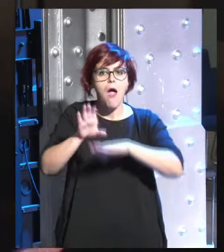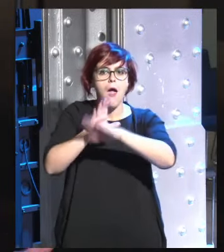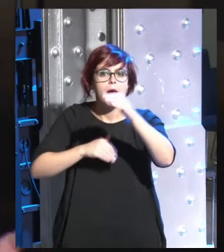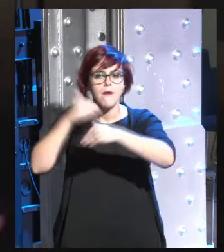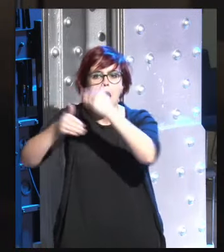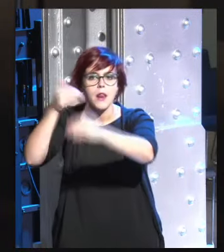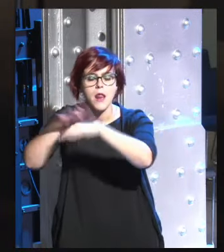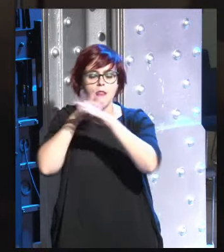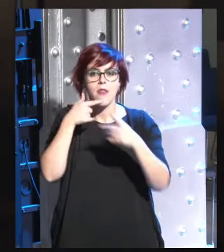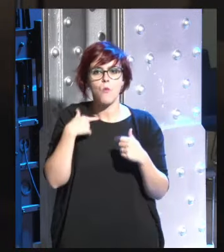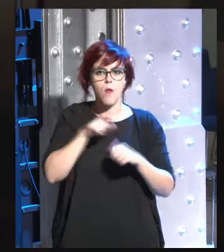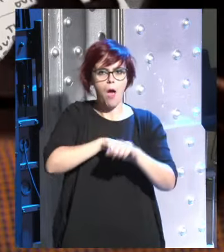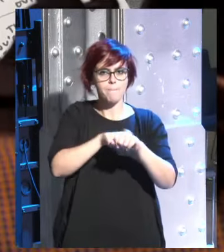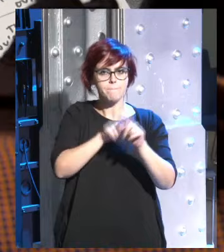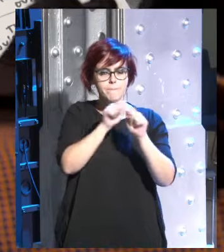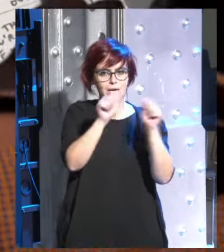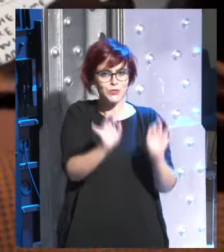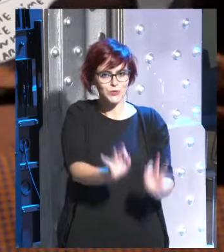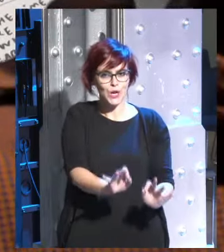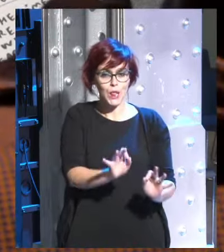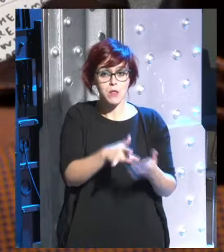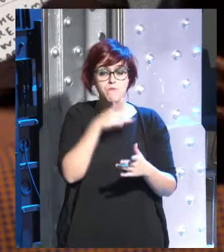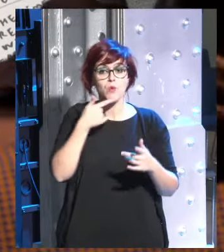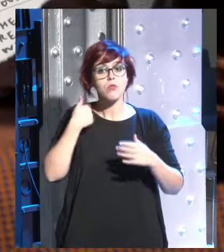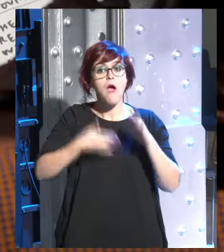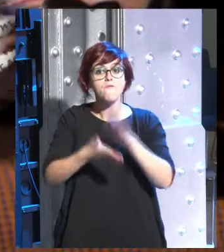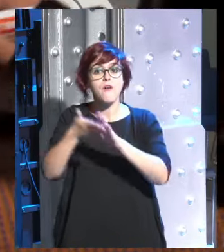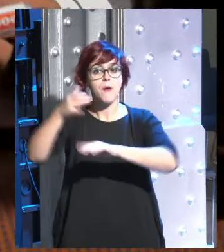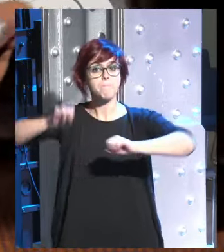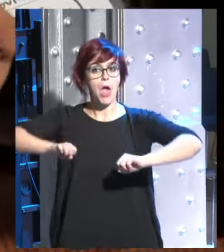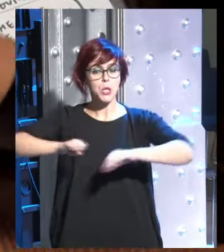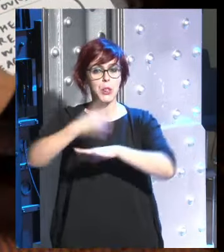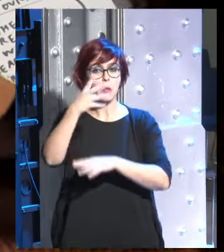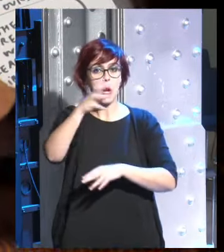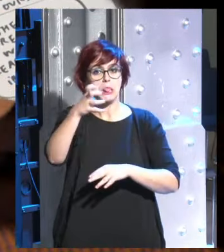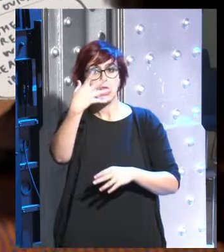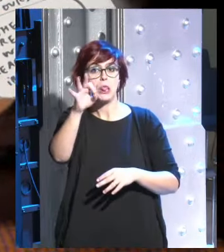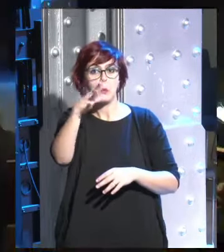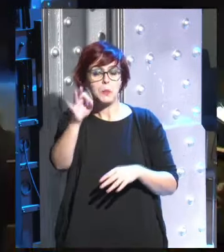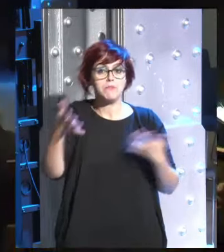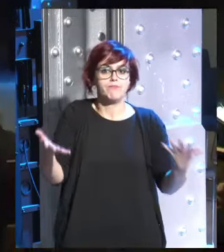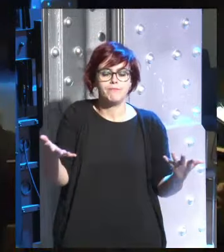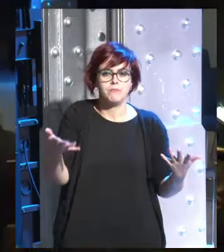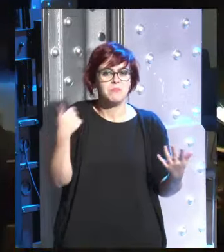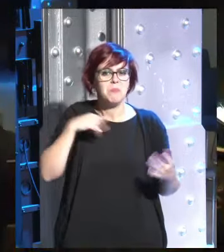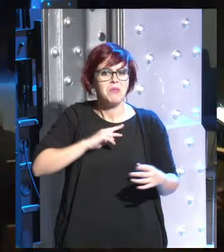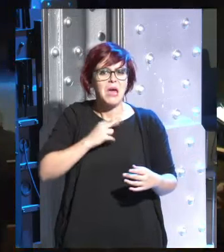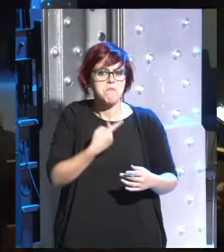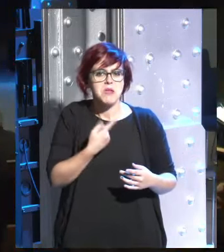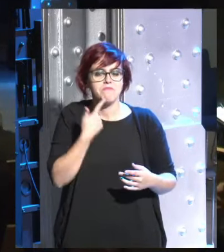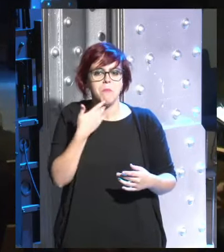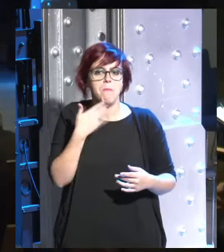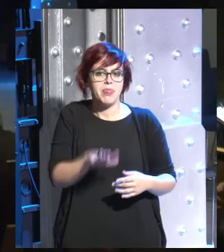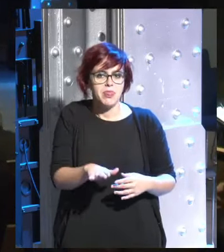construye una personalidad y luego cuando uno se hace mayor uno llega a los 40 a los 50 ya no quiere cambiar